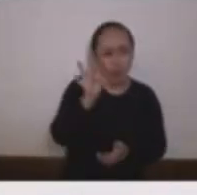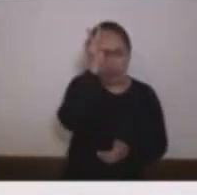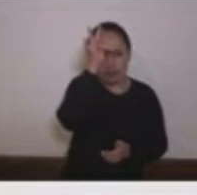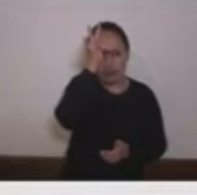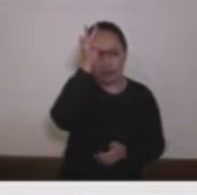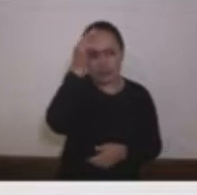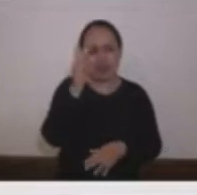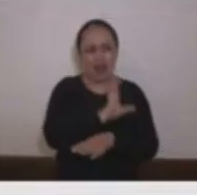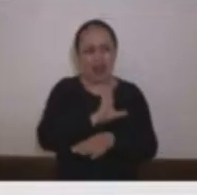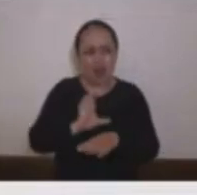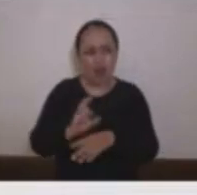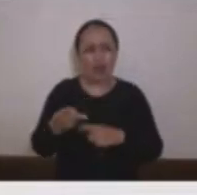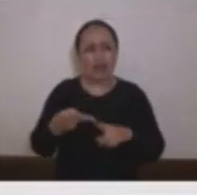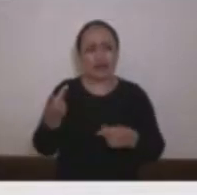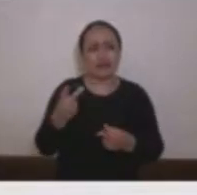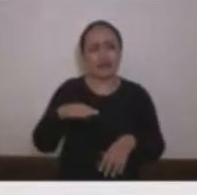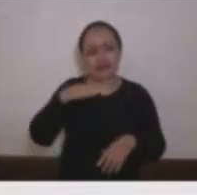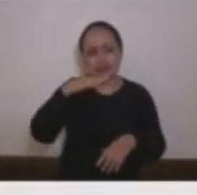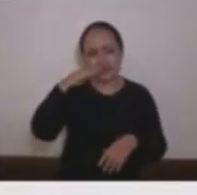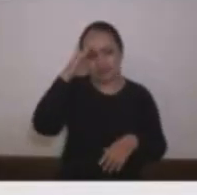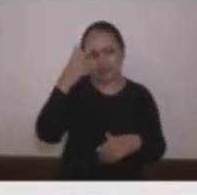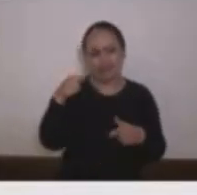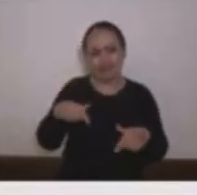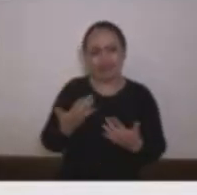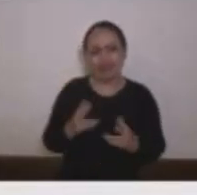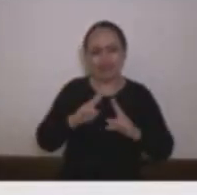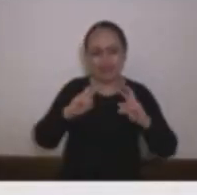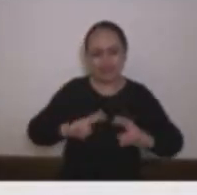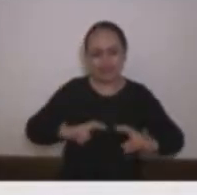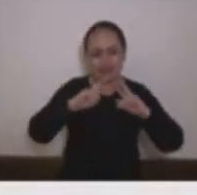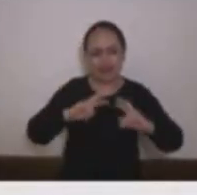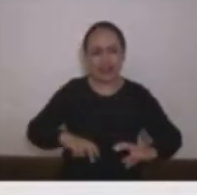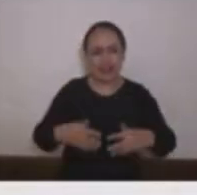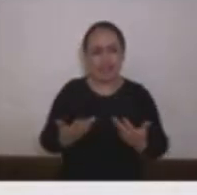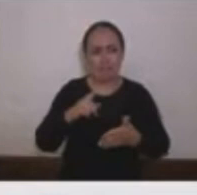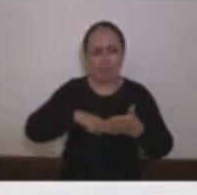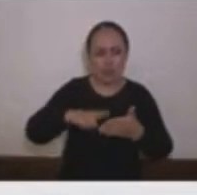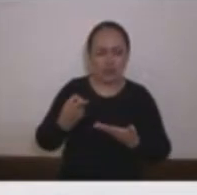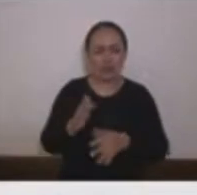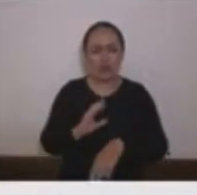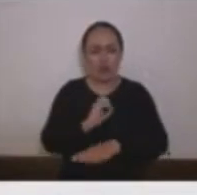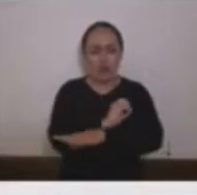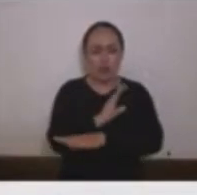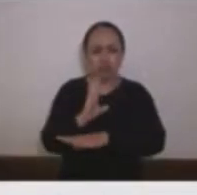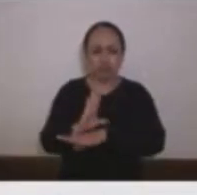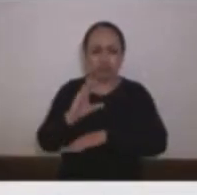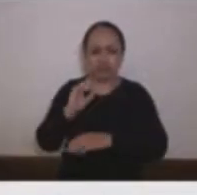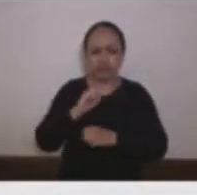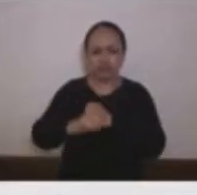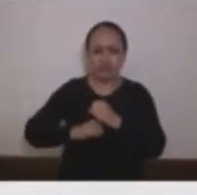de Caucasia de San Pedro de Urabá hemos hablado de buen comienzo que se lo entregaron a clanes políticos a empresas cercanas a clanes políticos de Bello